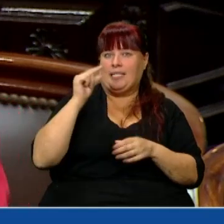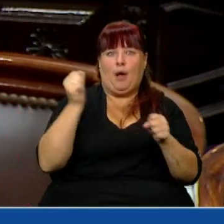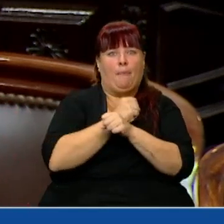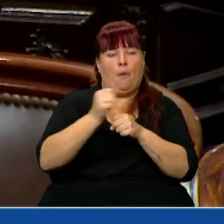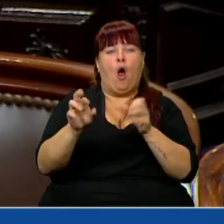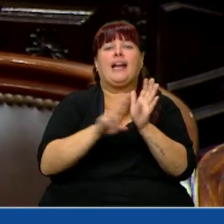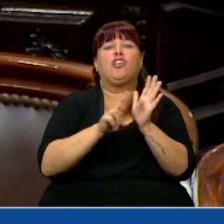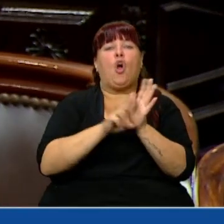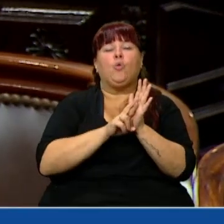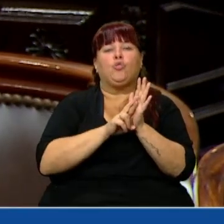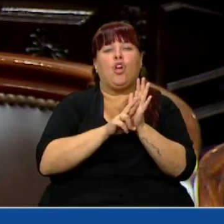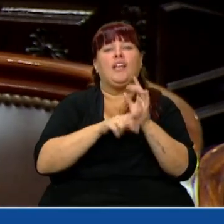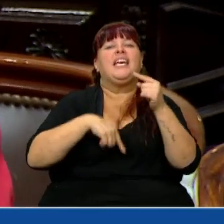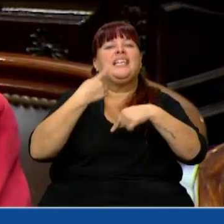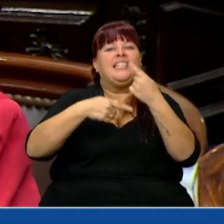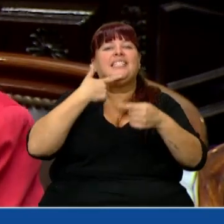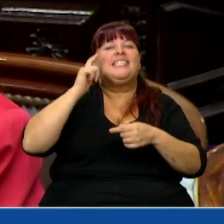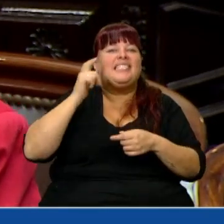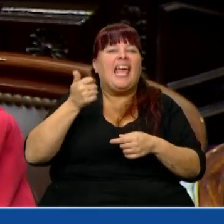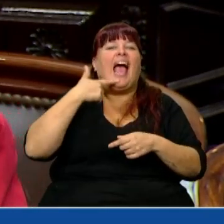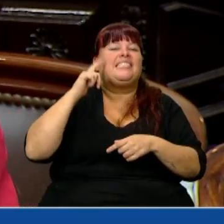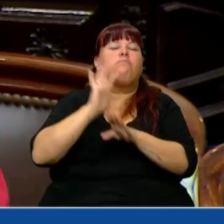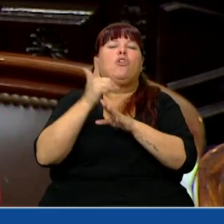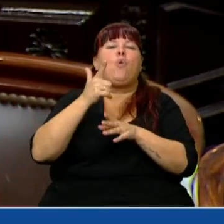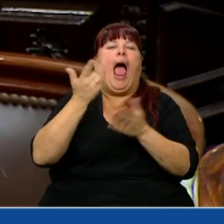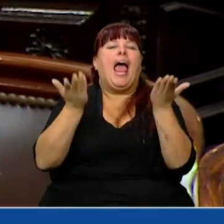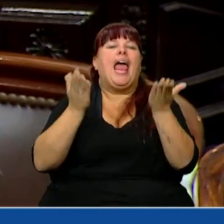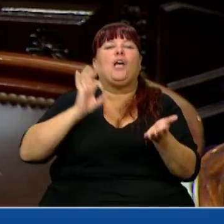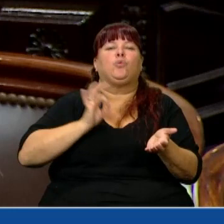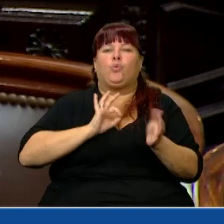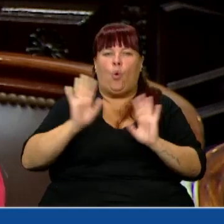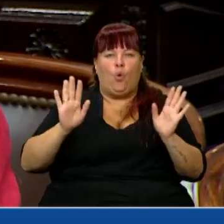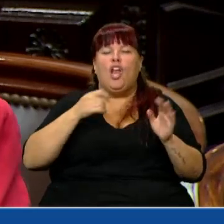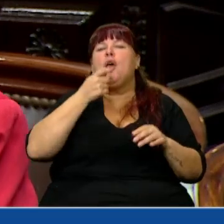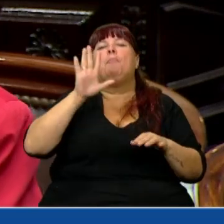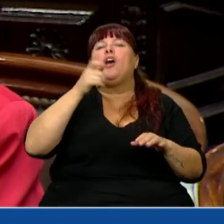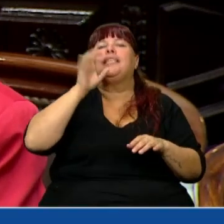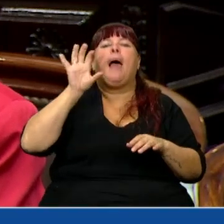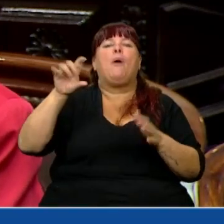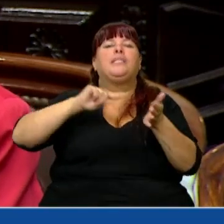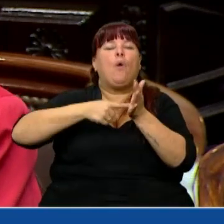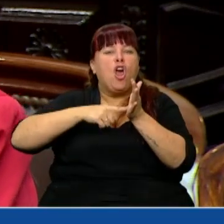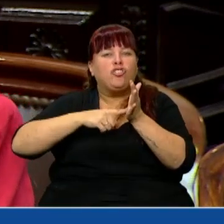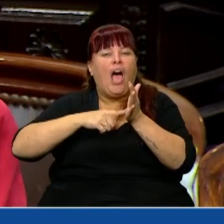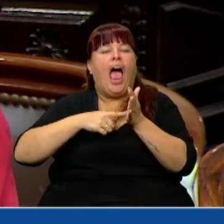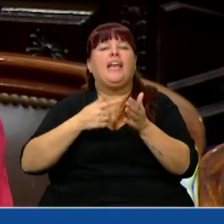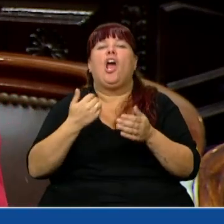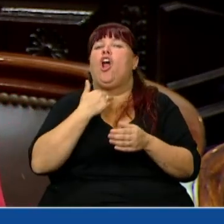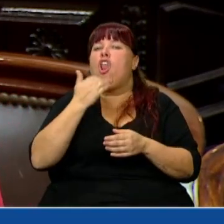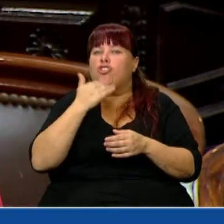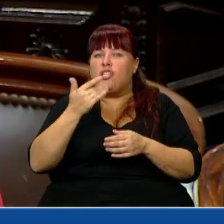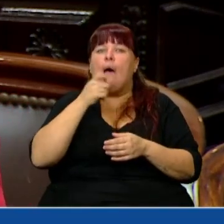aprobar la resolución del SIGA-SIGA, no hay más evaluaciones. A nadie le importa si un chico de la Provincia de Buenos Aires